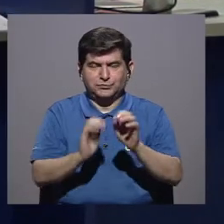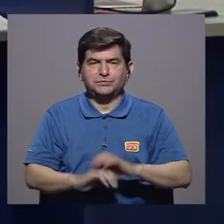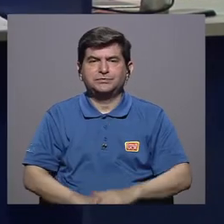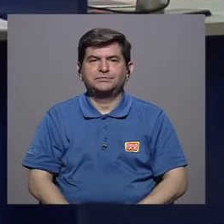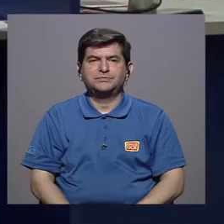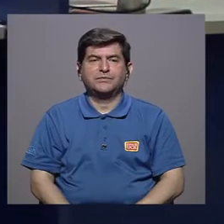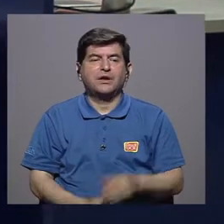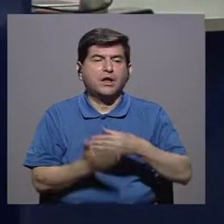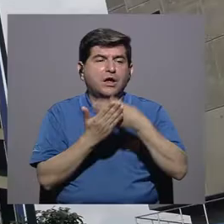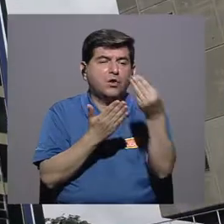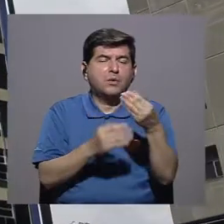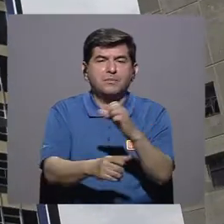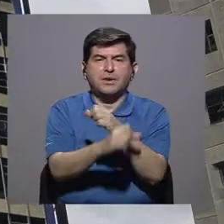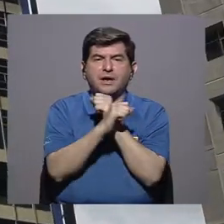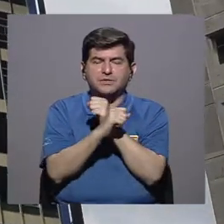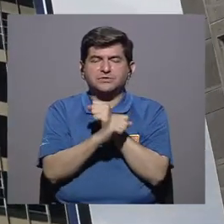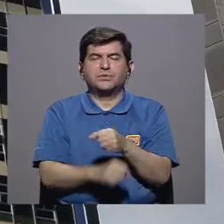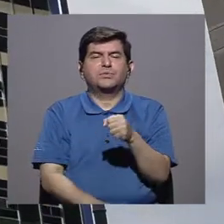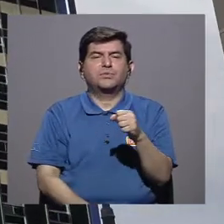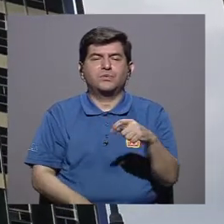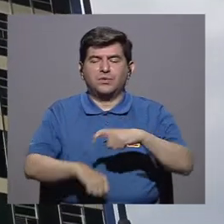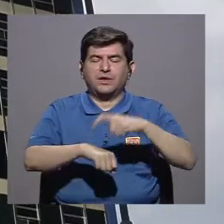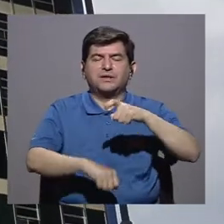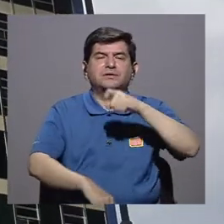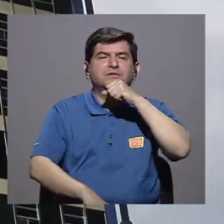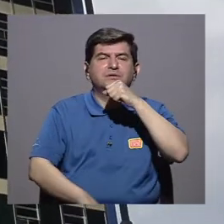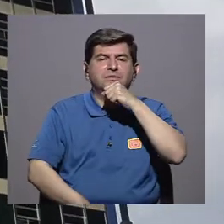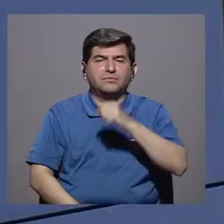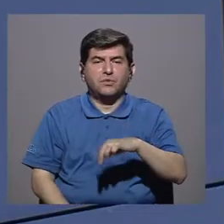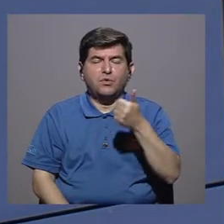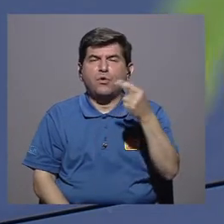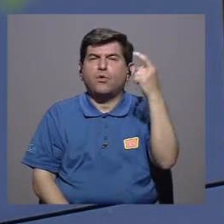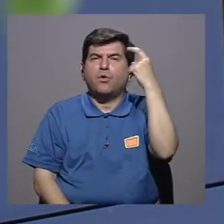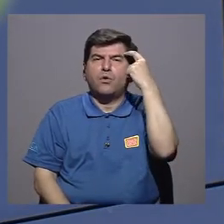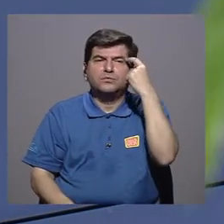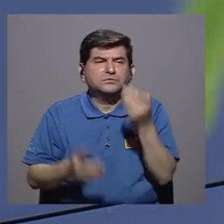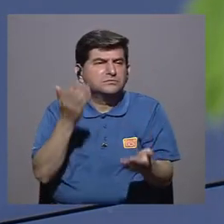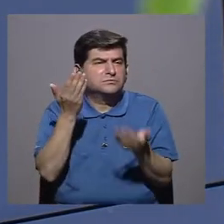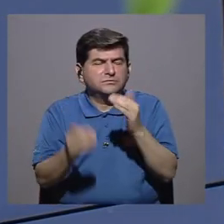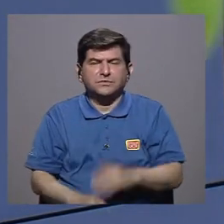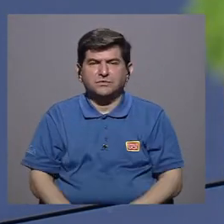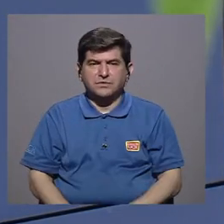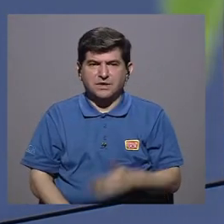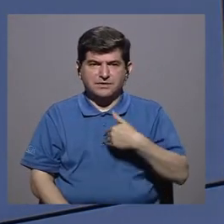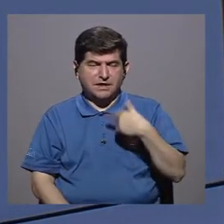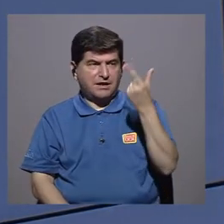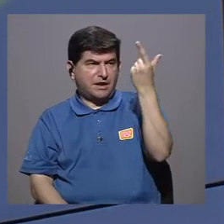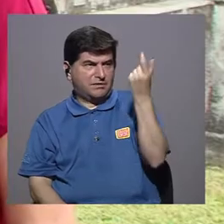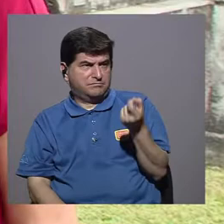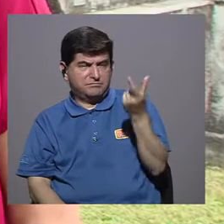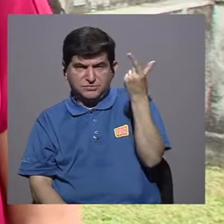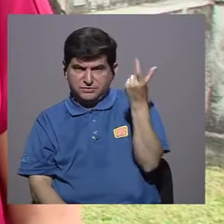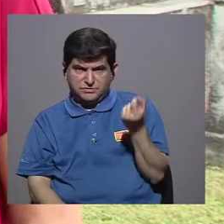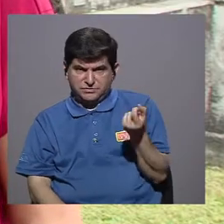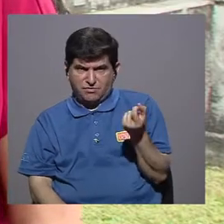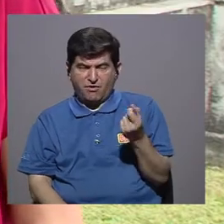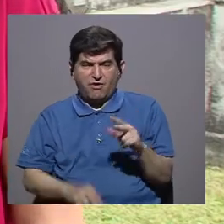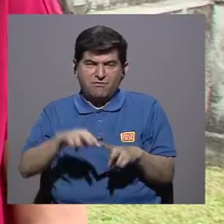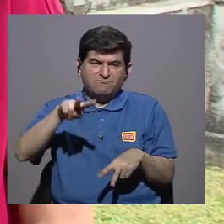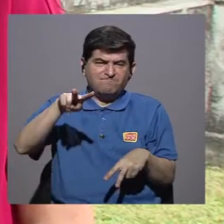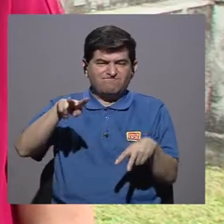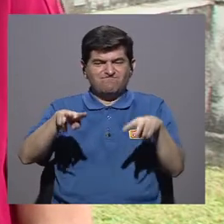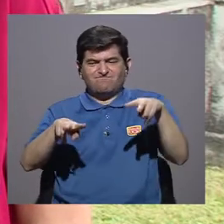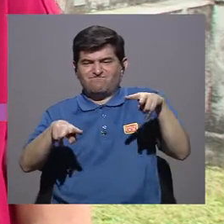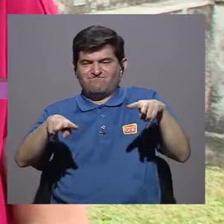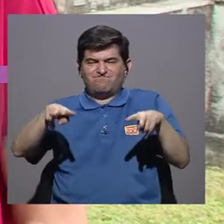de comprar un seguro para su vejez. Otros pensamientos como el de recibir una pensión varía